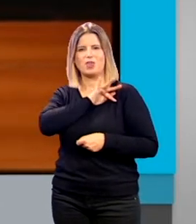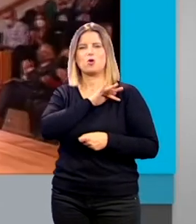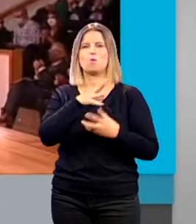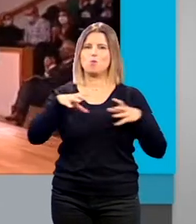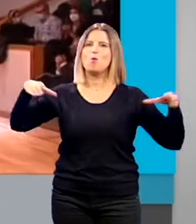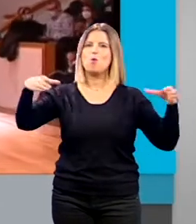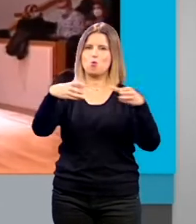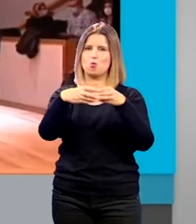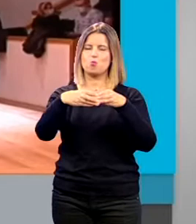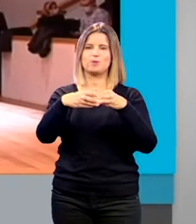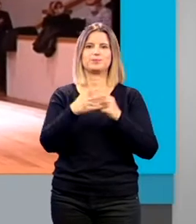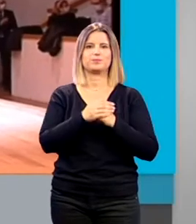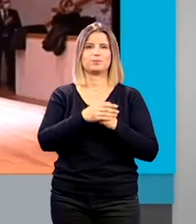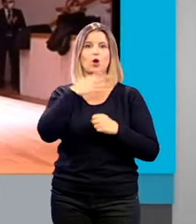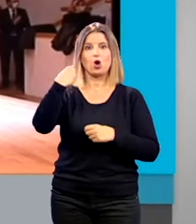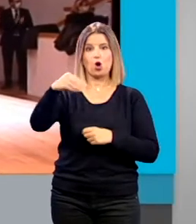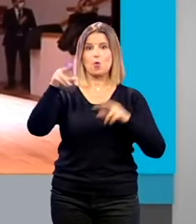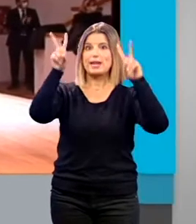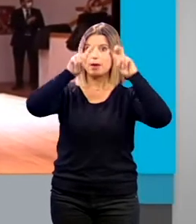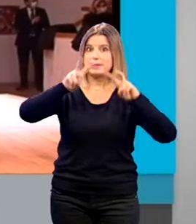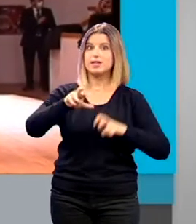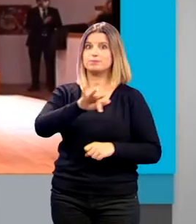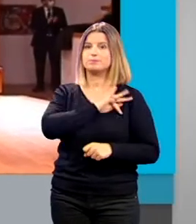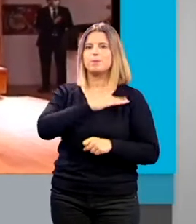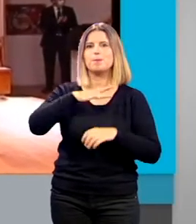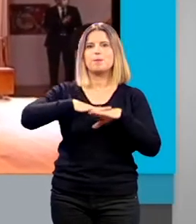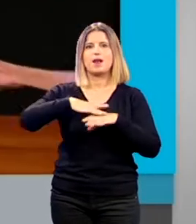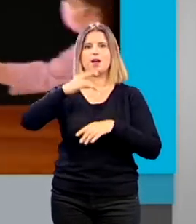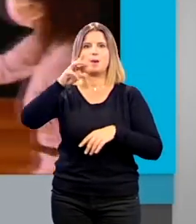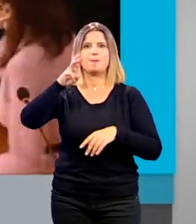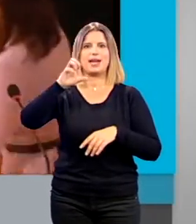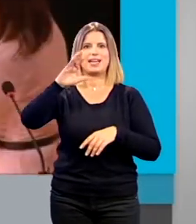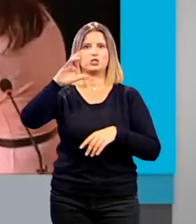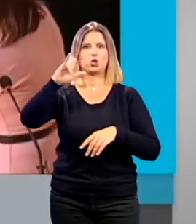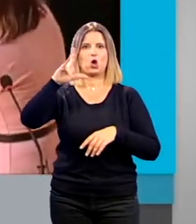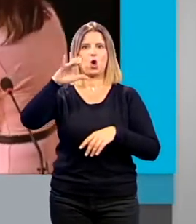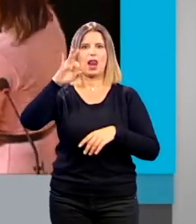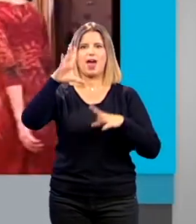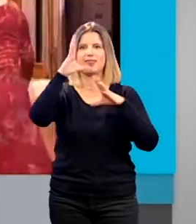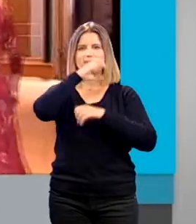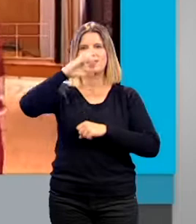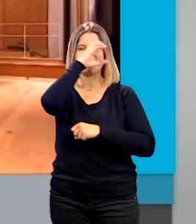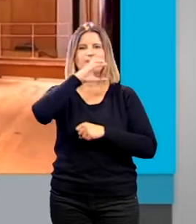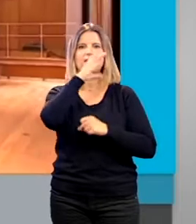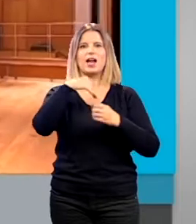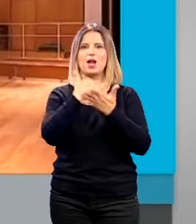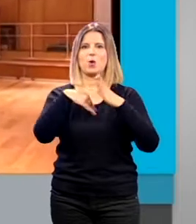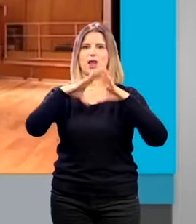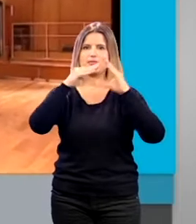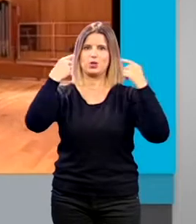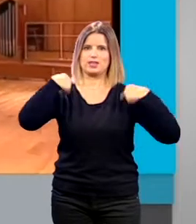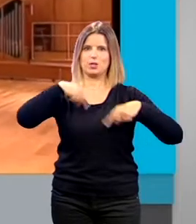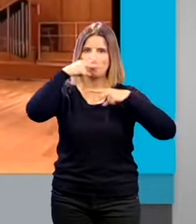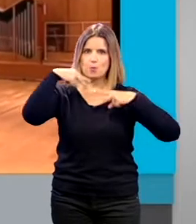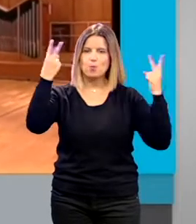gran grupo el galardón jóvenes investigadores fue para Dafina Petrova científica de la Escuela Andaluza de Salud Pública y los investigadores del Instituto